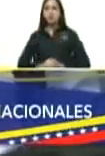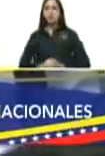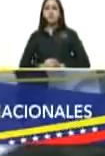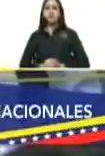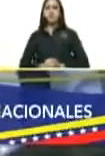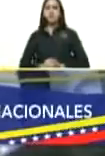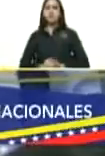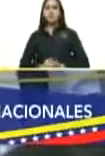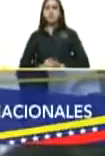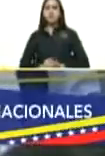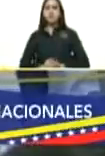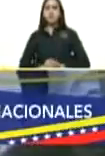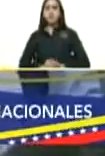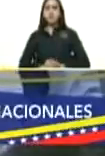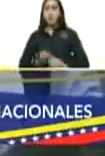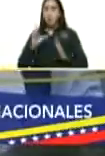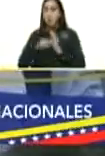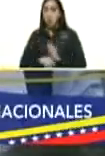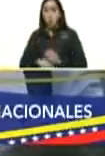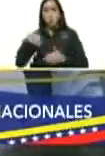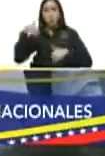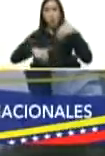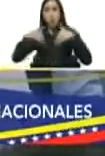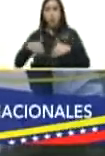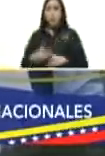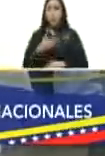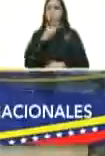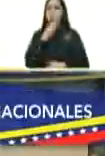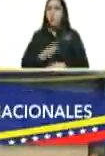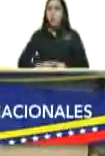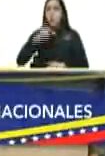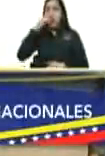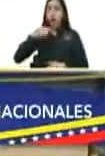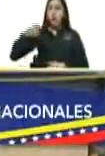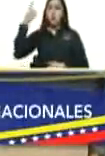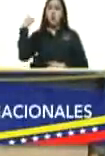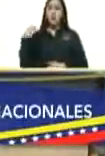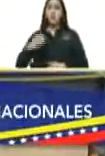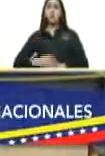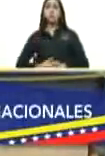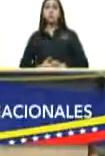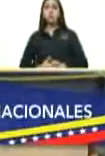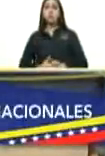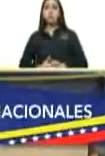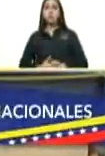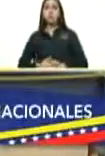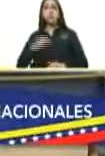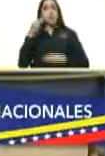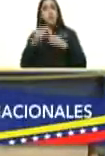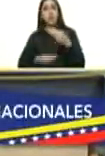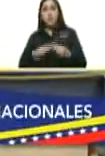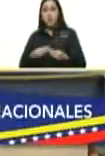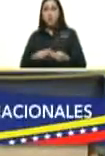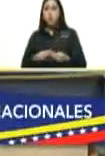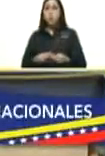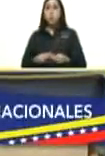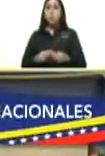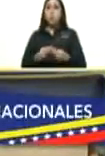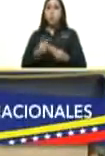y luego de las elecciones de diciembre del año pasado se pretendió una dualidad